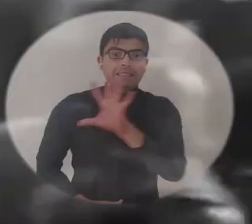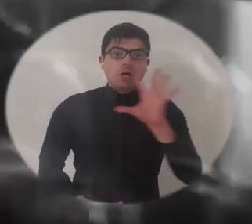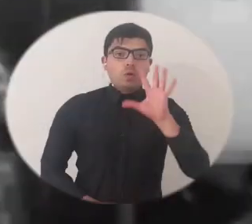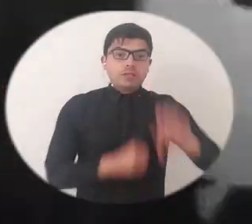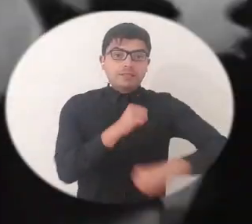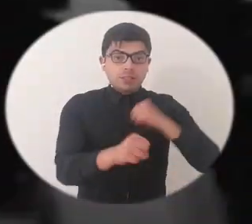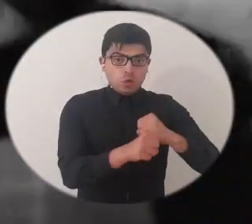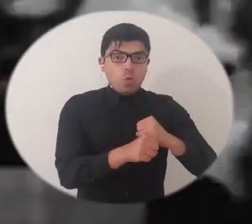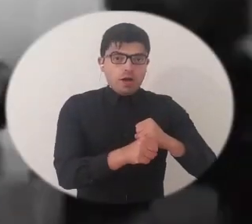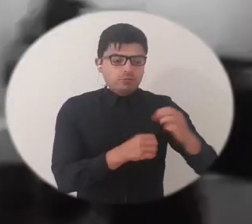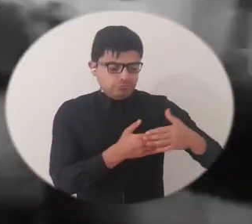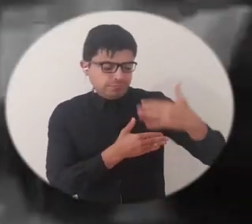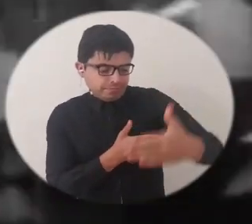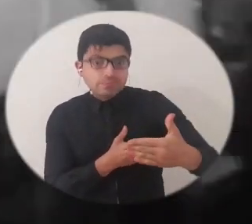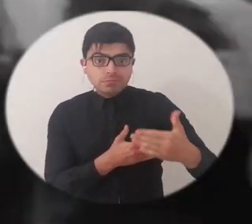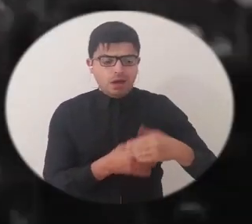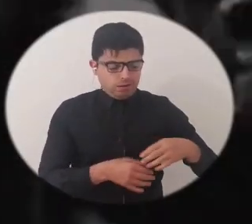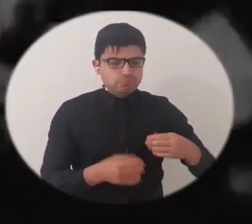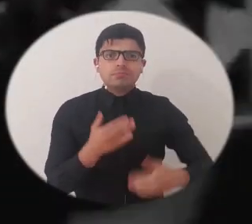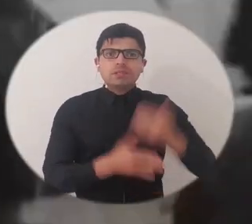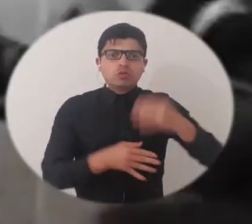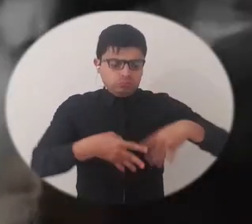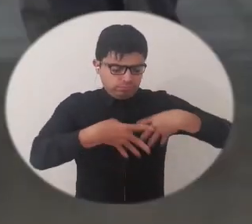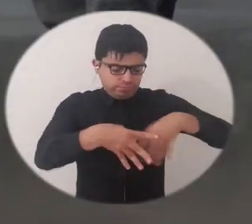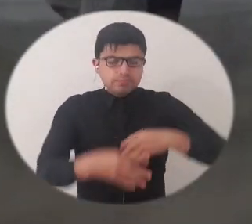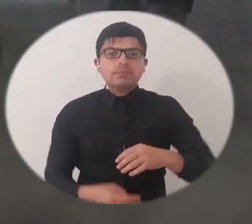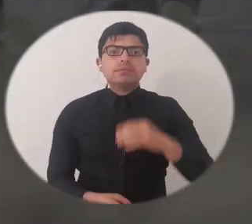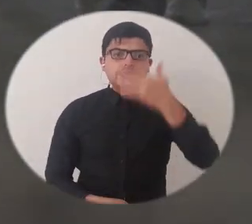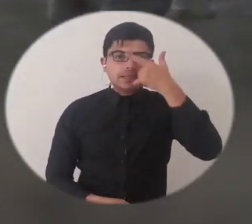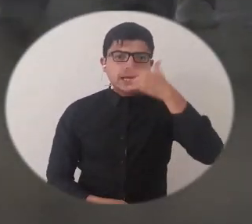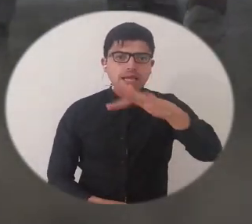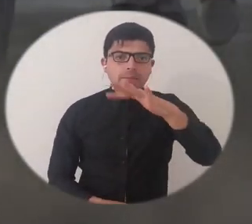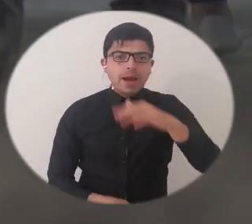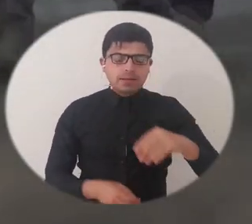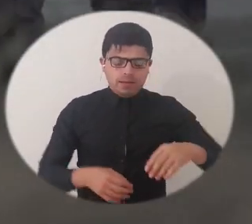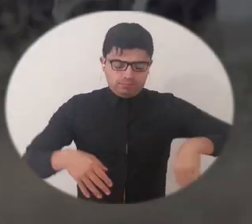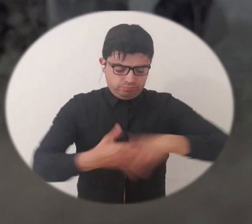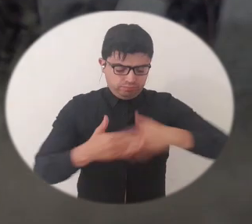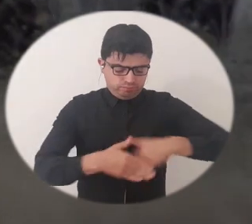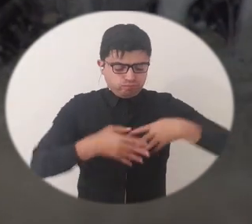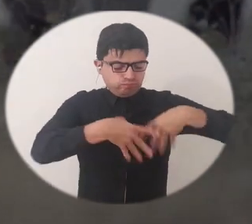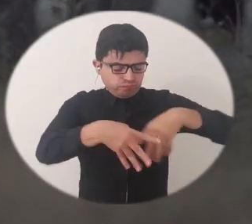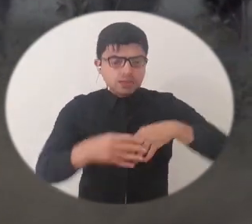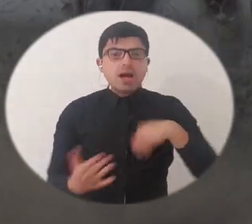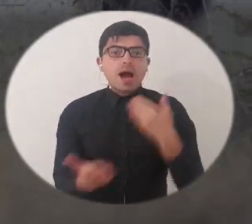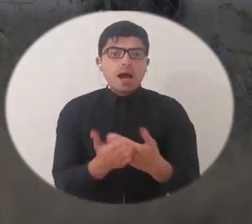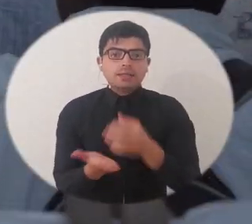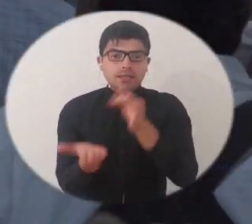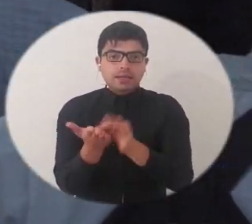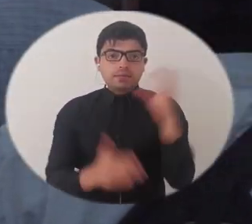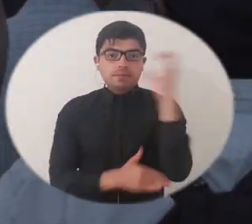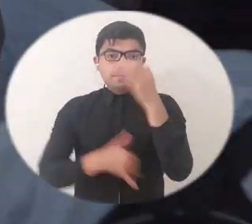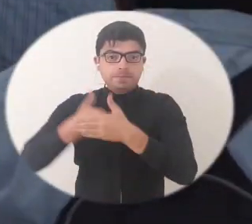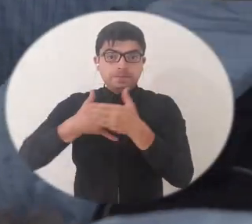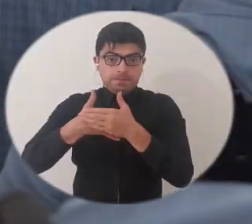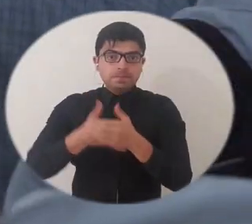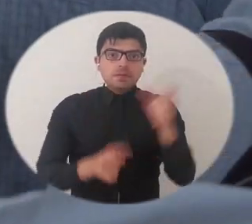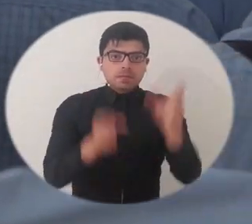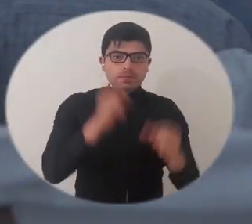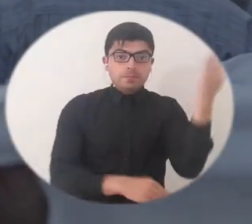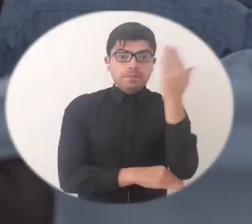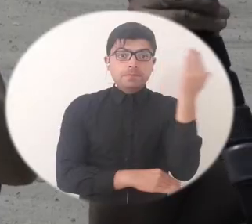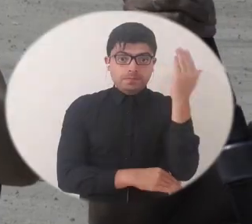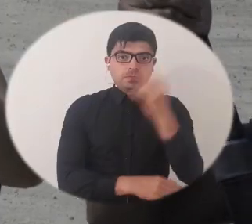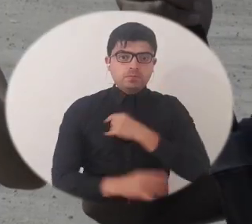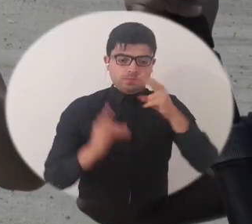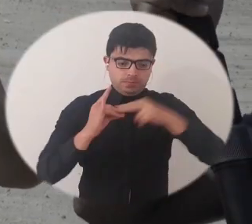55 años después de un recorrido que inició en las calles de Santa Marta con destino a la capital del país, cineastas de la Universidad